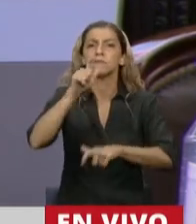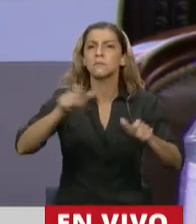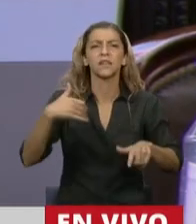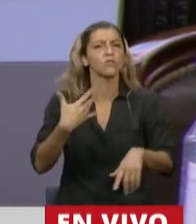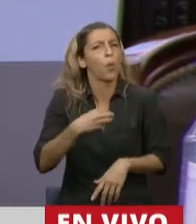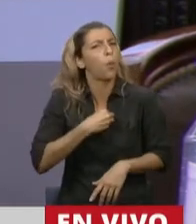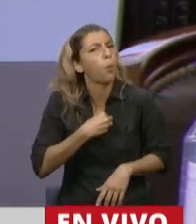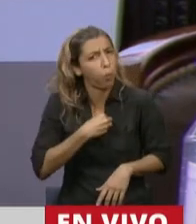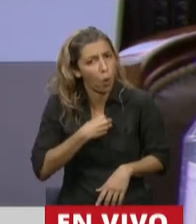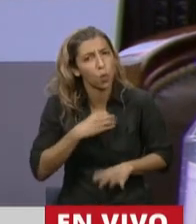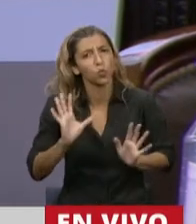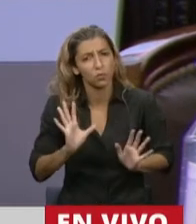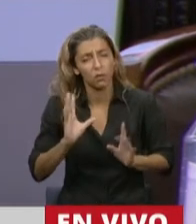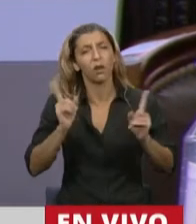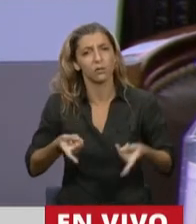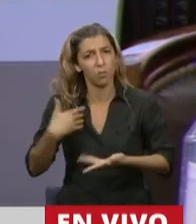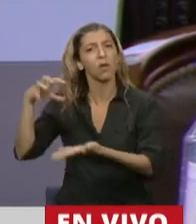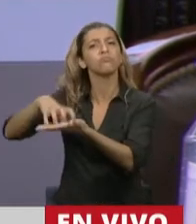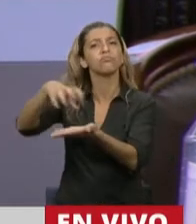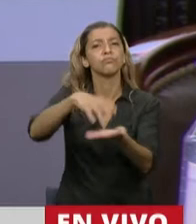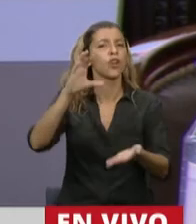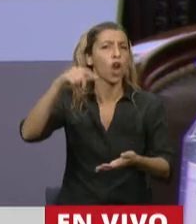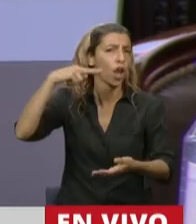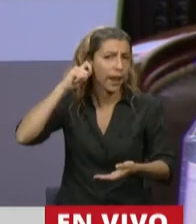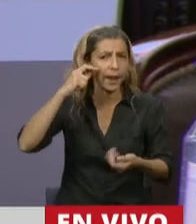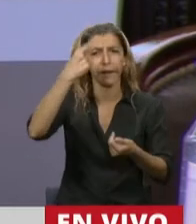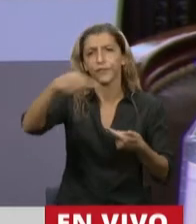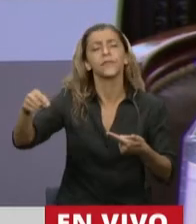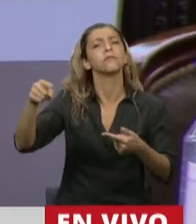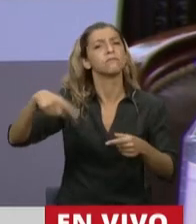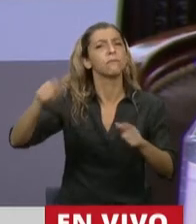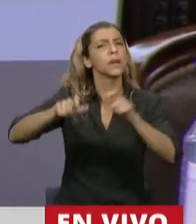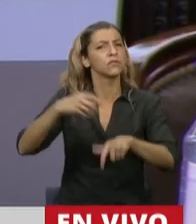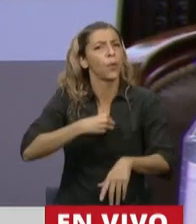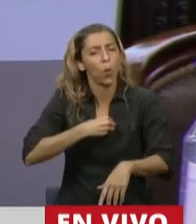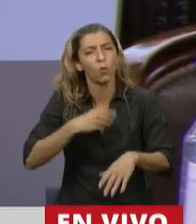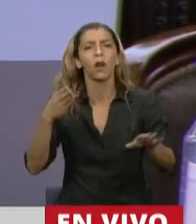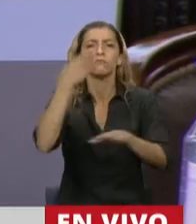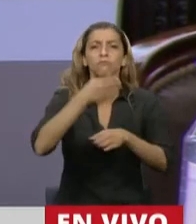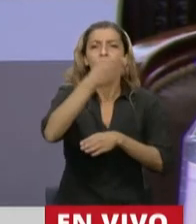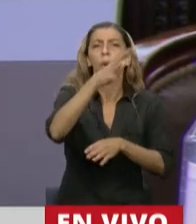voluntarios de las organizaciones sociales que recorren cada barrio, cada villa.